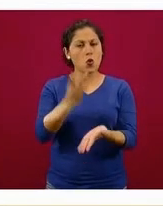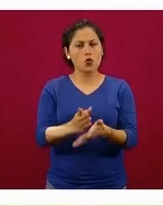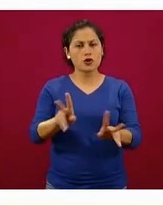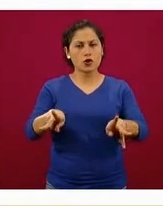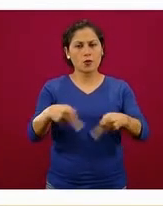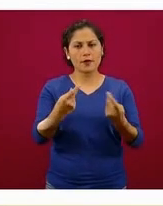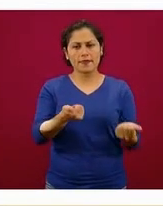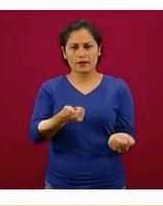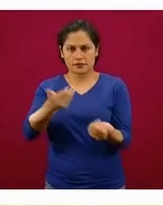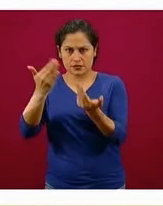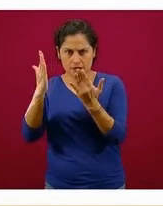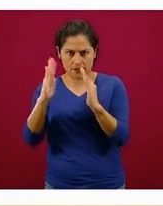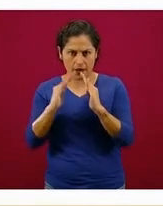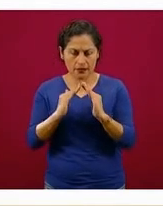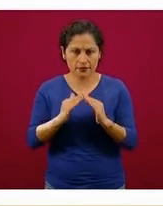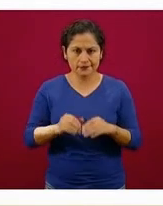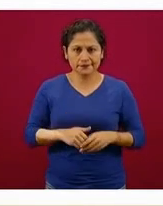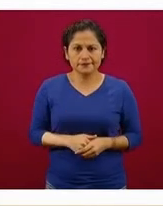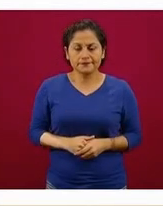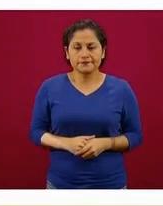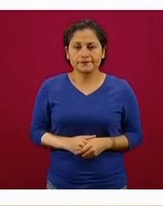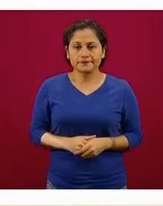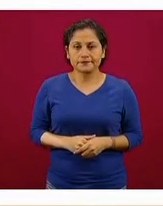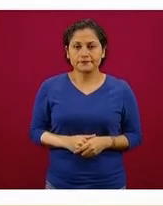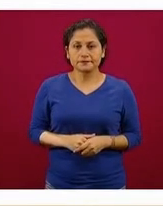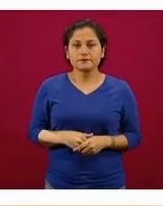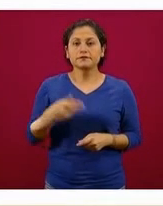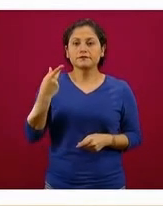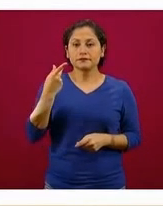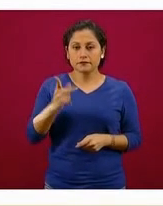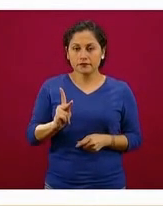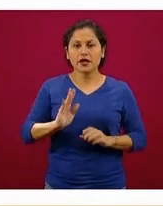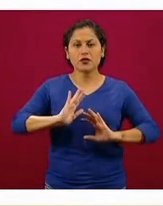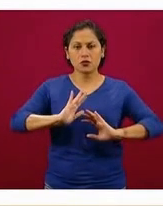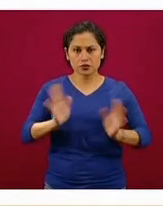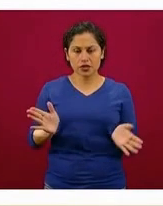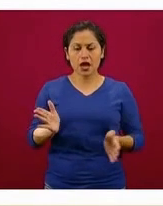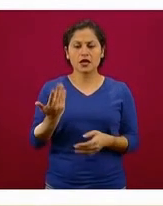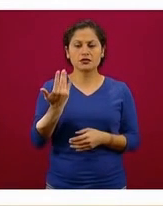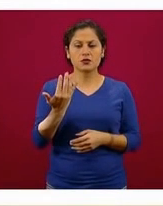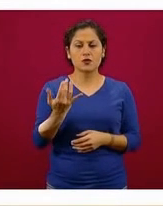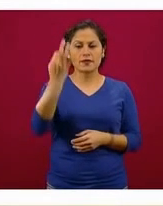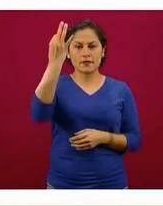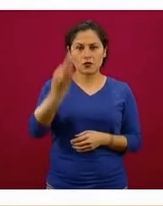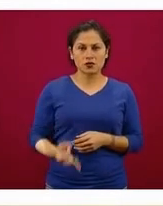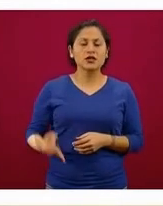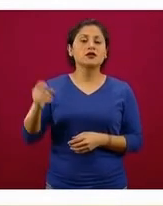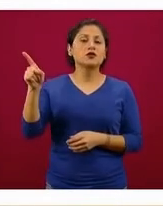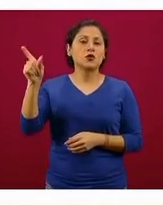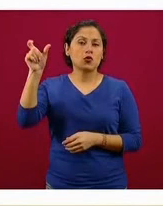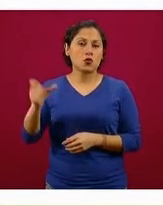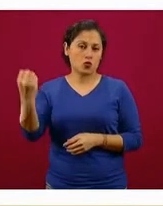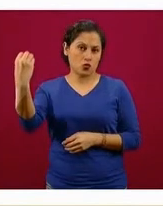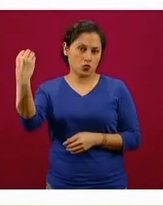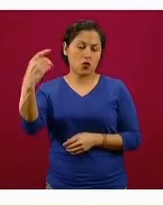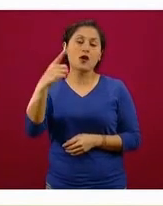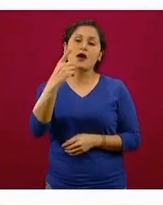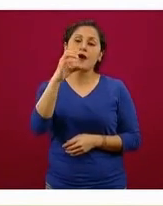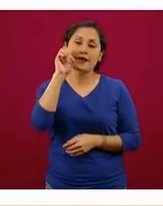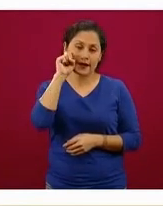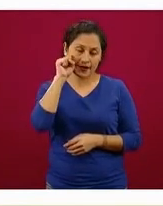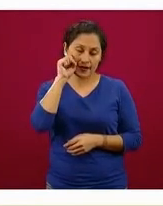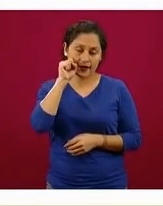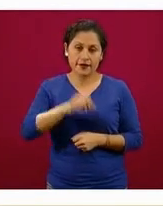a domicilio, pero aquí pasamos a 50 por ciento. Hemos de destacar, lo habíamos dicho muchas veces,